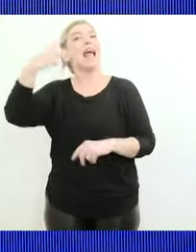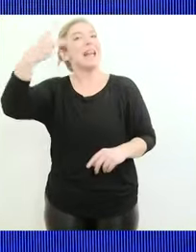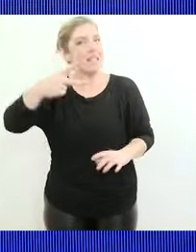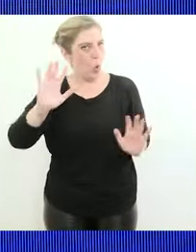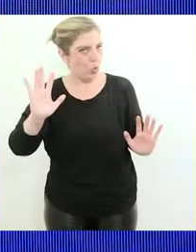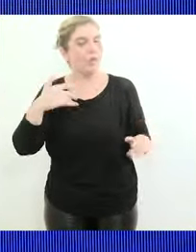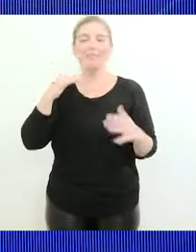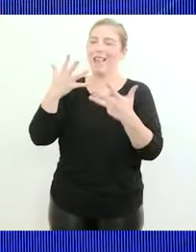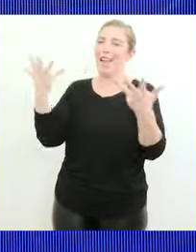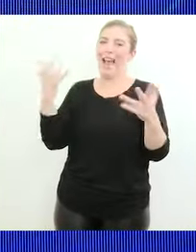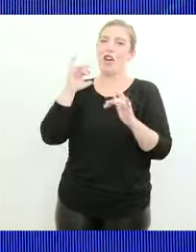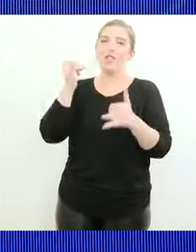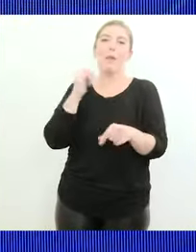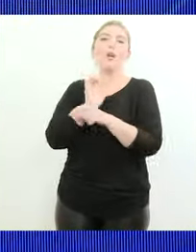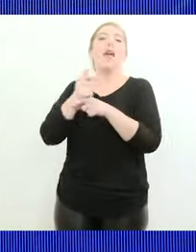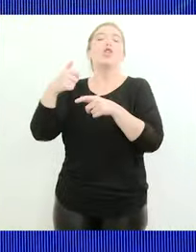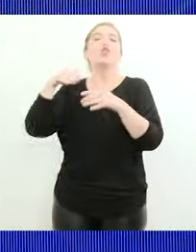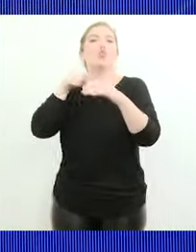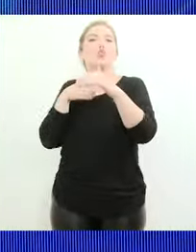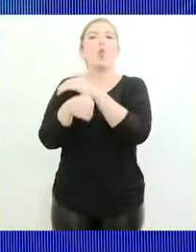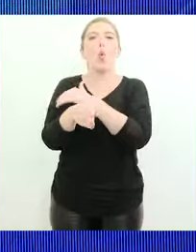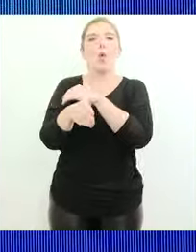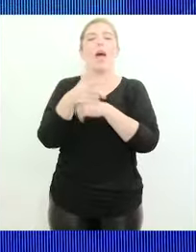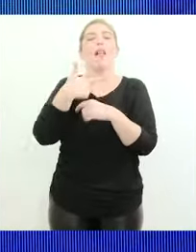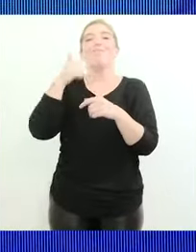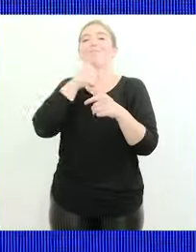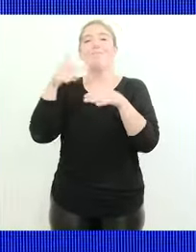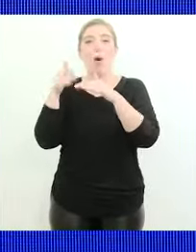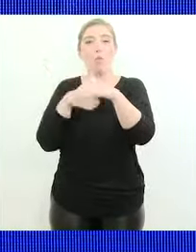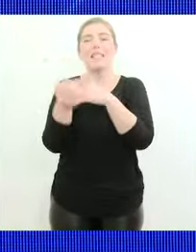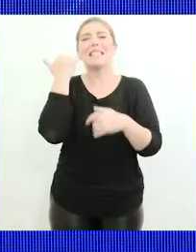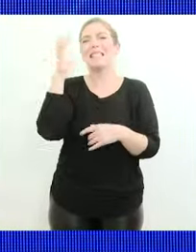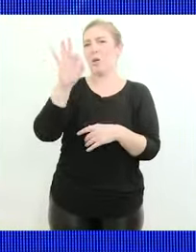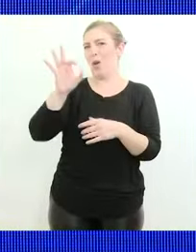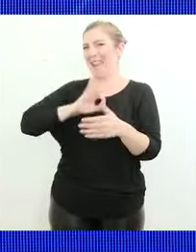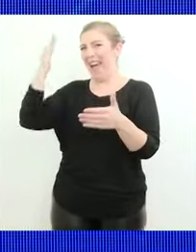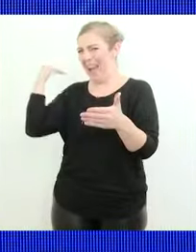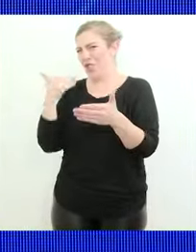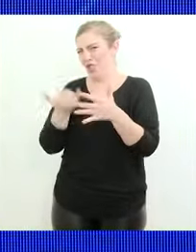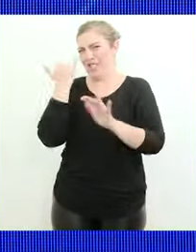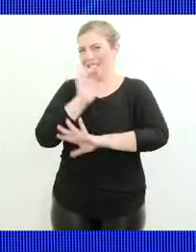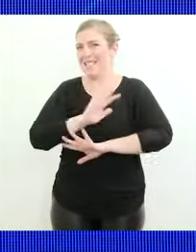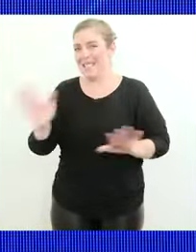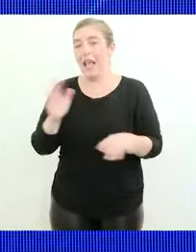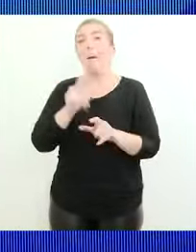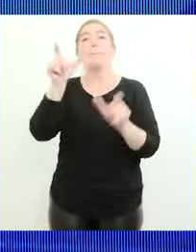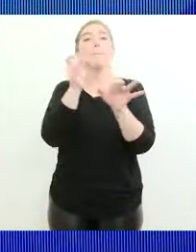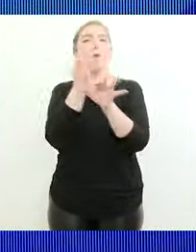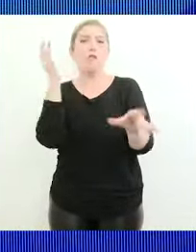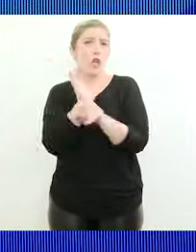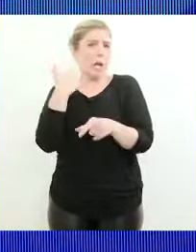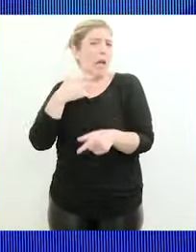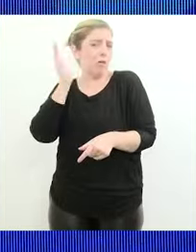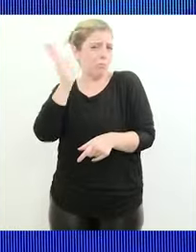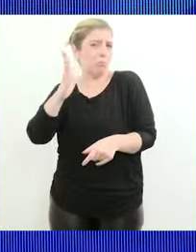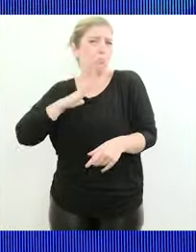Claro, porque tenemos el túnel subfluvial que ya tiene más de 50 años de vida. Los especialistas indican que tiene vida